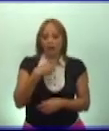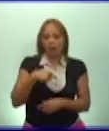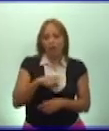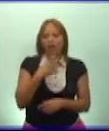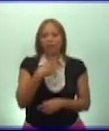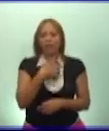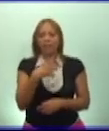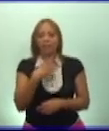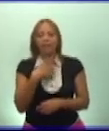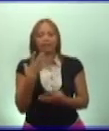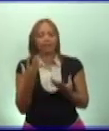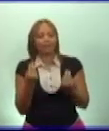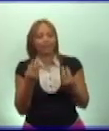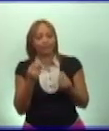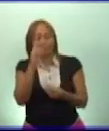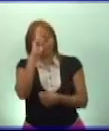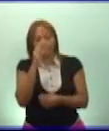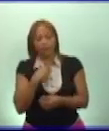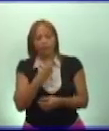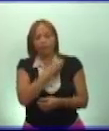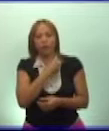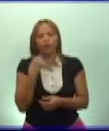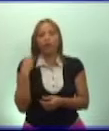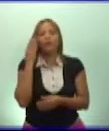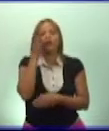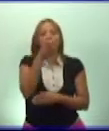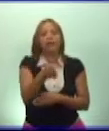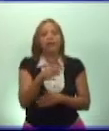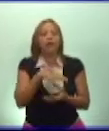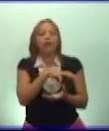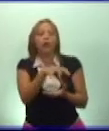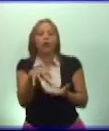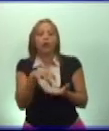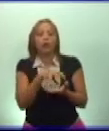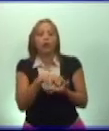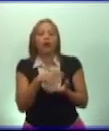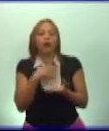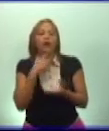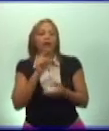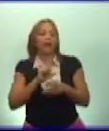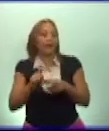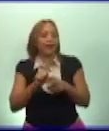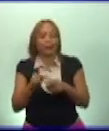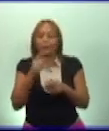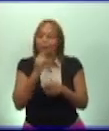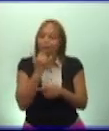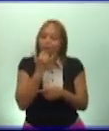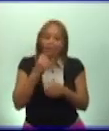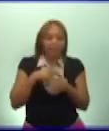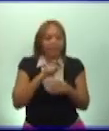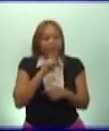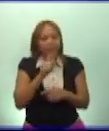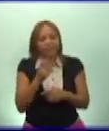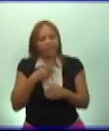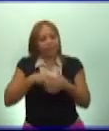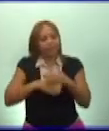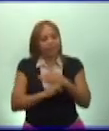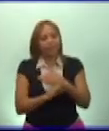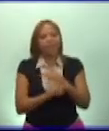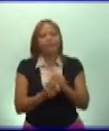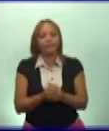ellos y que puedan llegar hasta las zonas más intrincadas. El Estado revolucionario en la década del 80